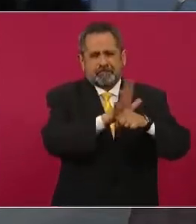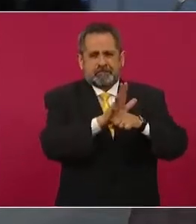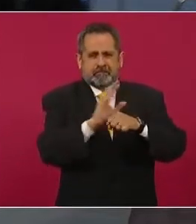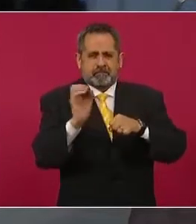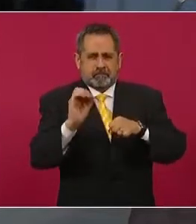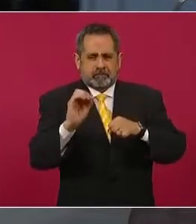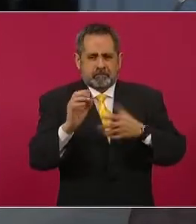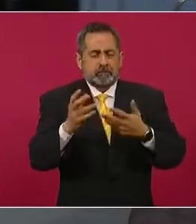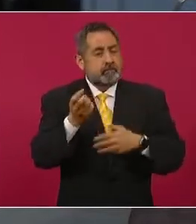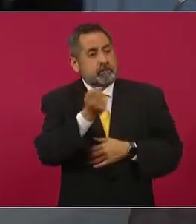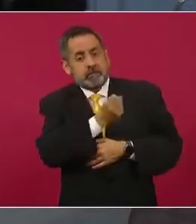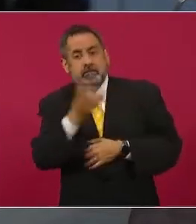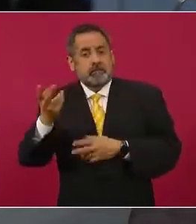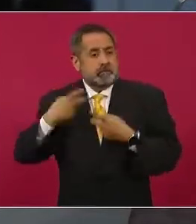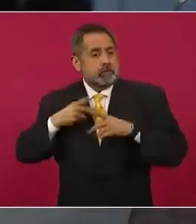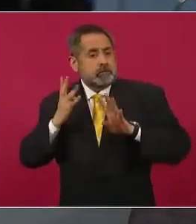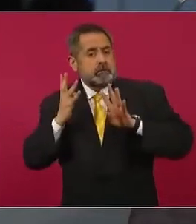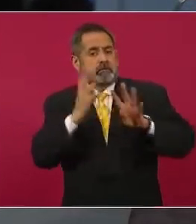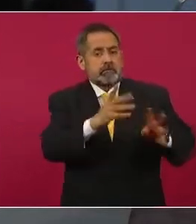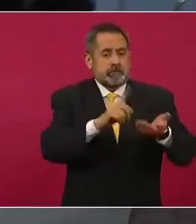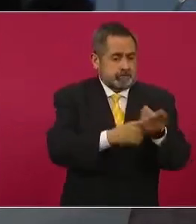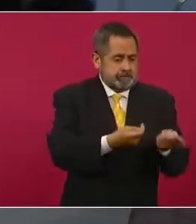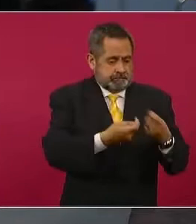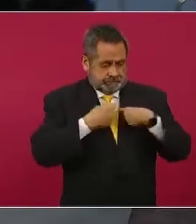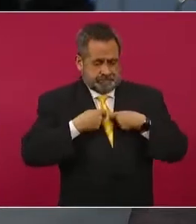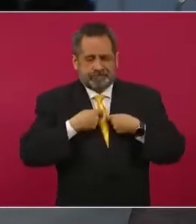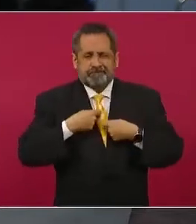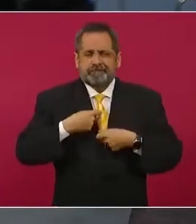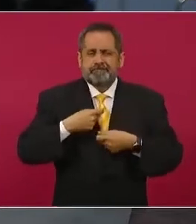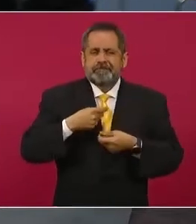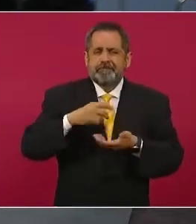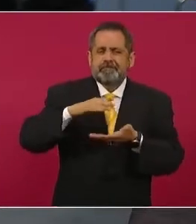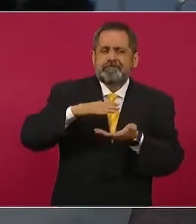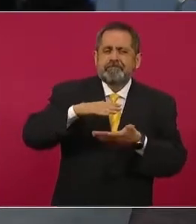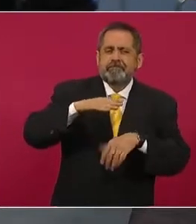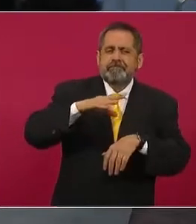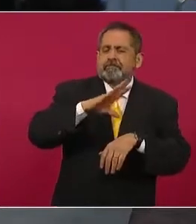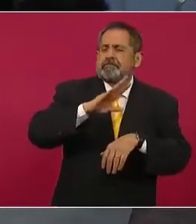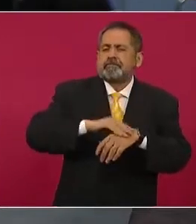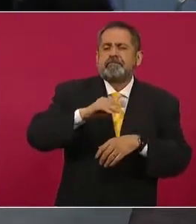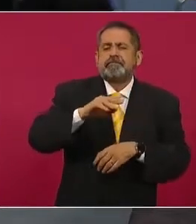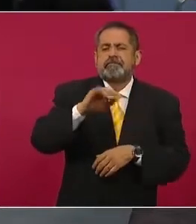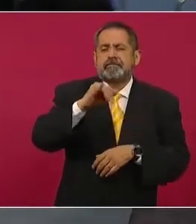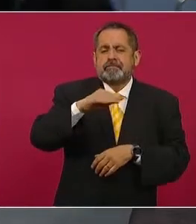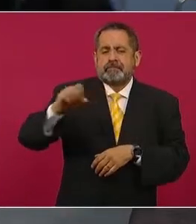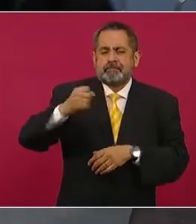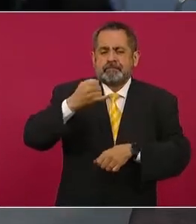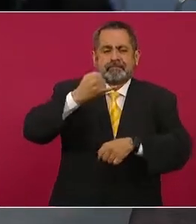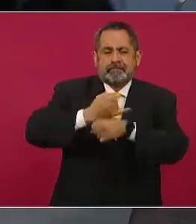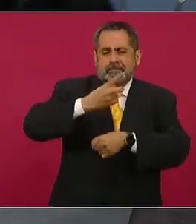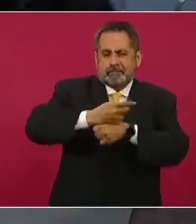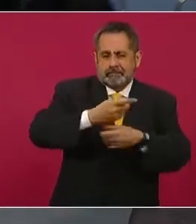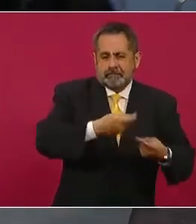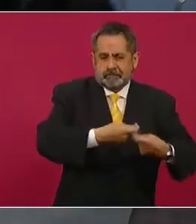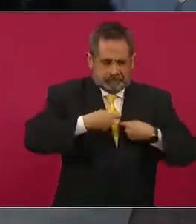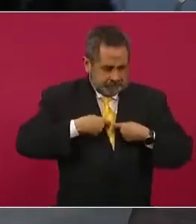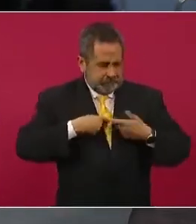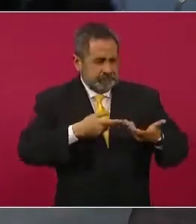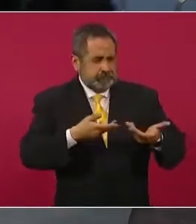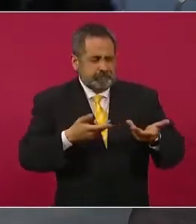largas filas para poder tener una incapacidad en el Instituto Mexicano del Seguro Social. La pregunta es,